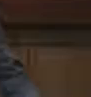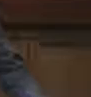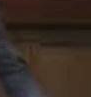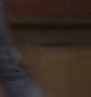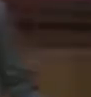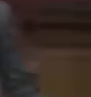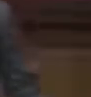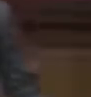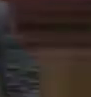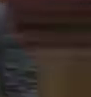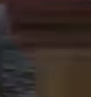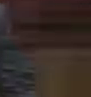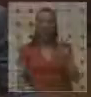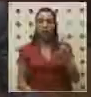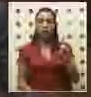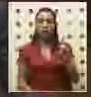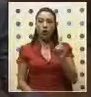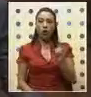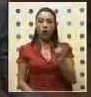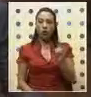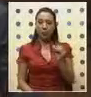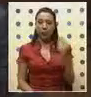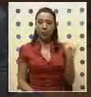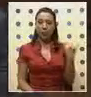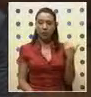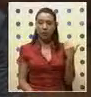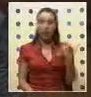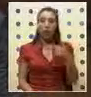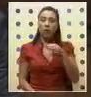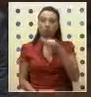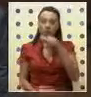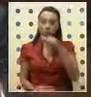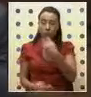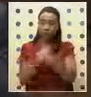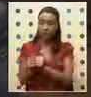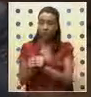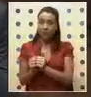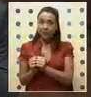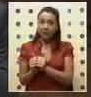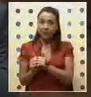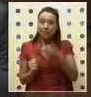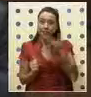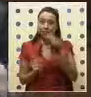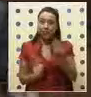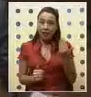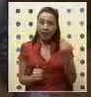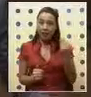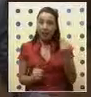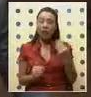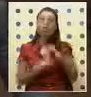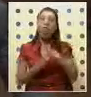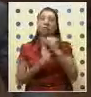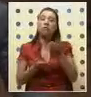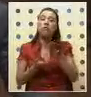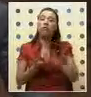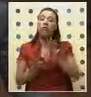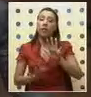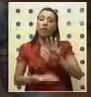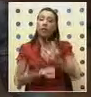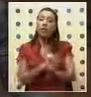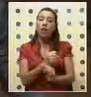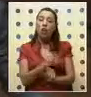el 5 de diciembre recién pasado, como aquí lo han manifestado mis colegas que me han antecedido la palabra, ha dejado de existir a los 95